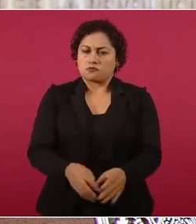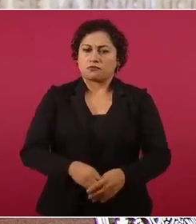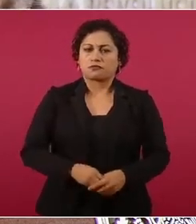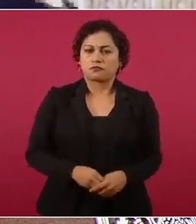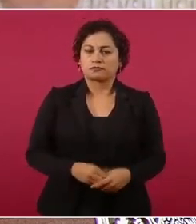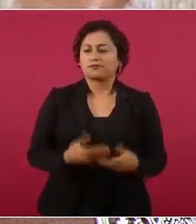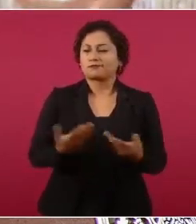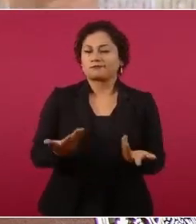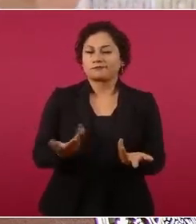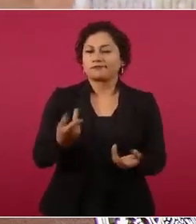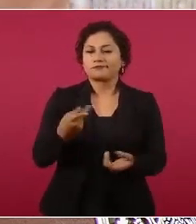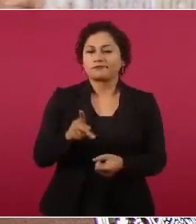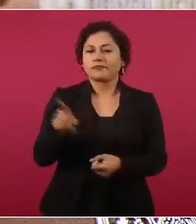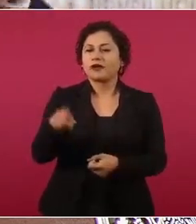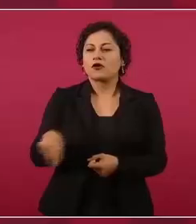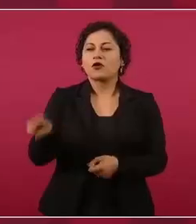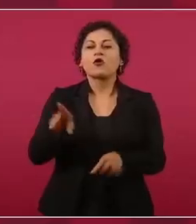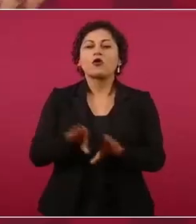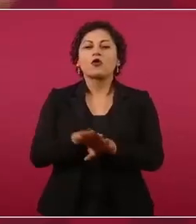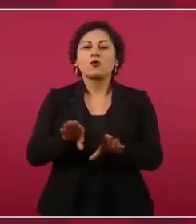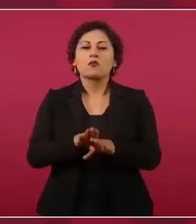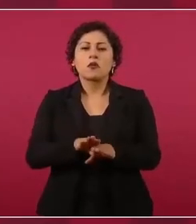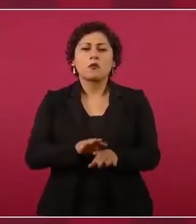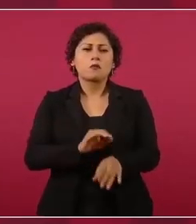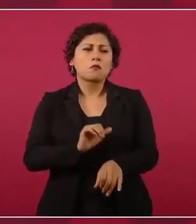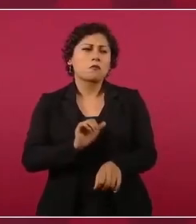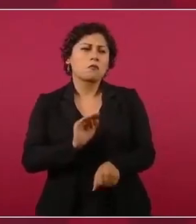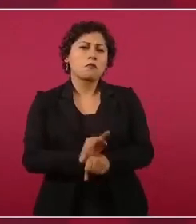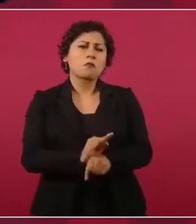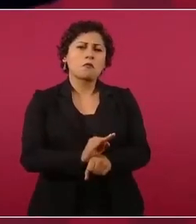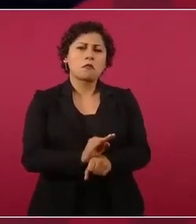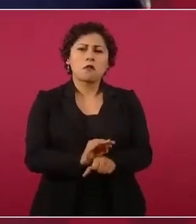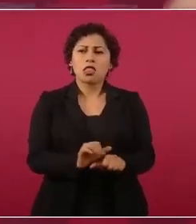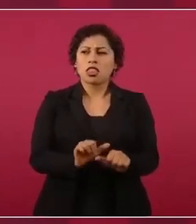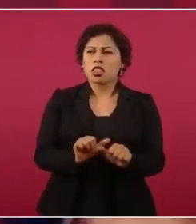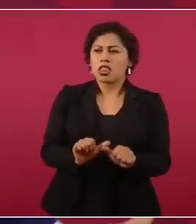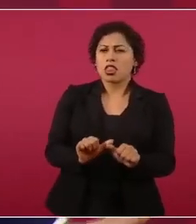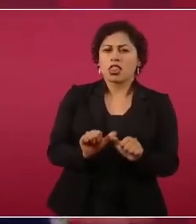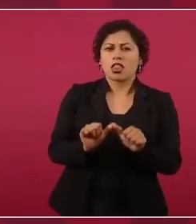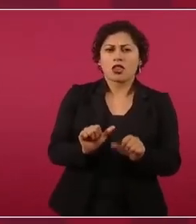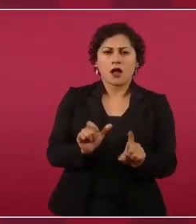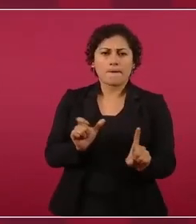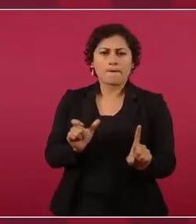Colmados de atención, de privilegios, tenían hasta guardia,